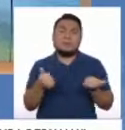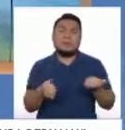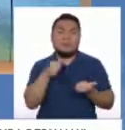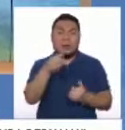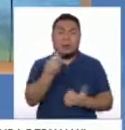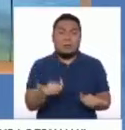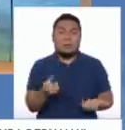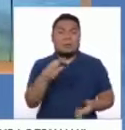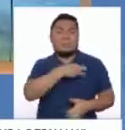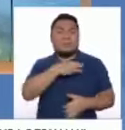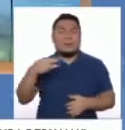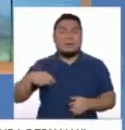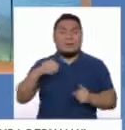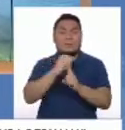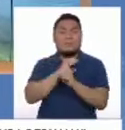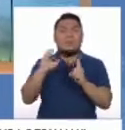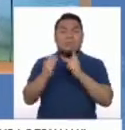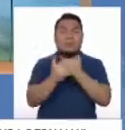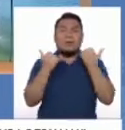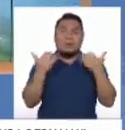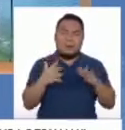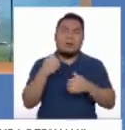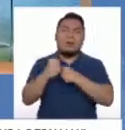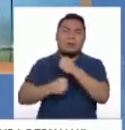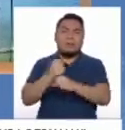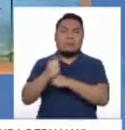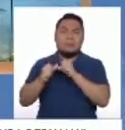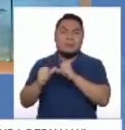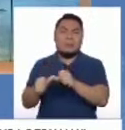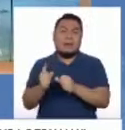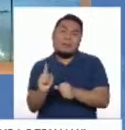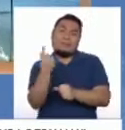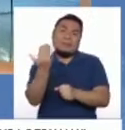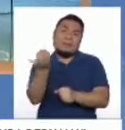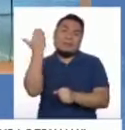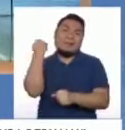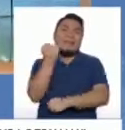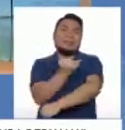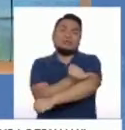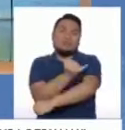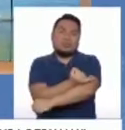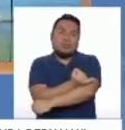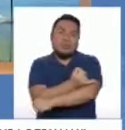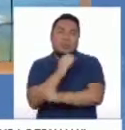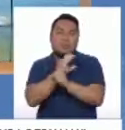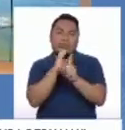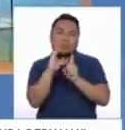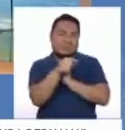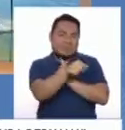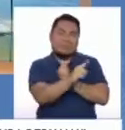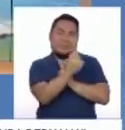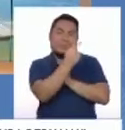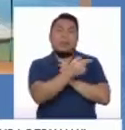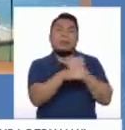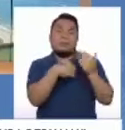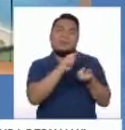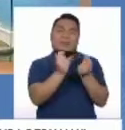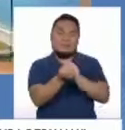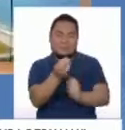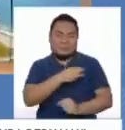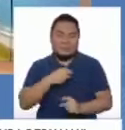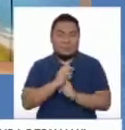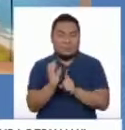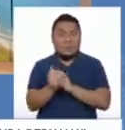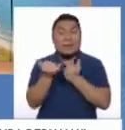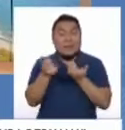un ministerio que ha crecido mucho en los últimos años y al cual hay que darle todo el apoyo. En el